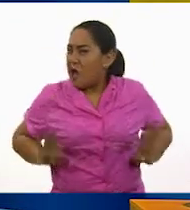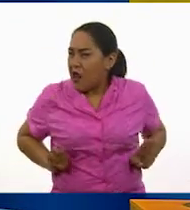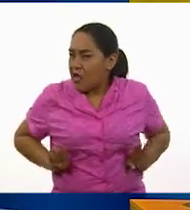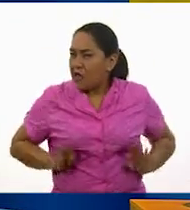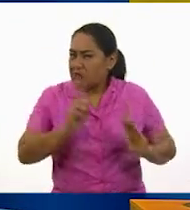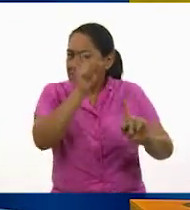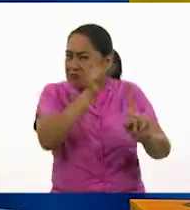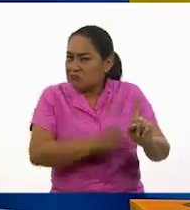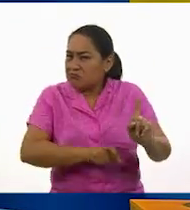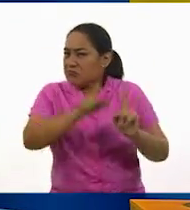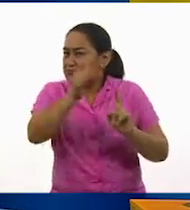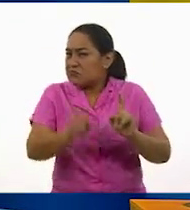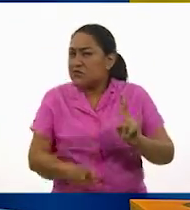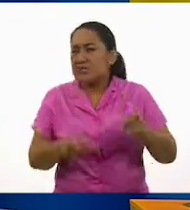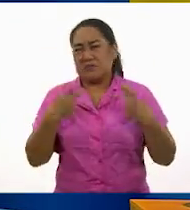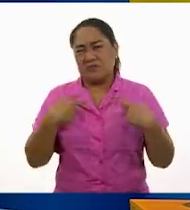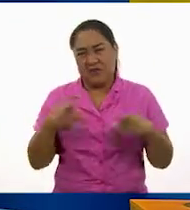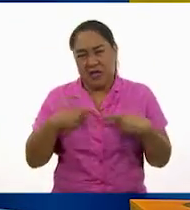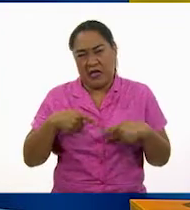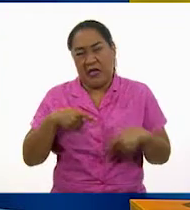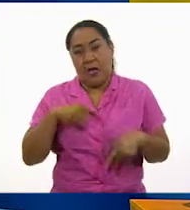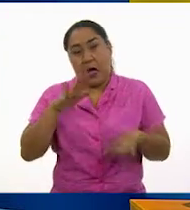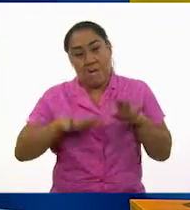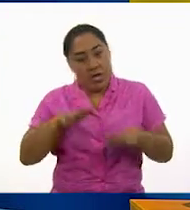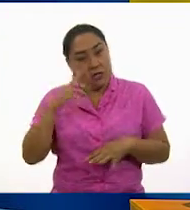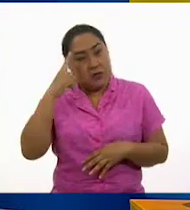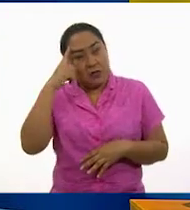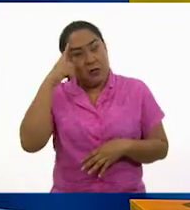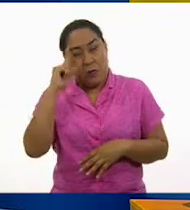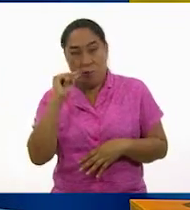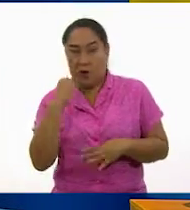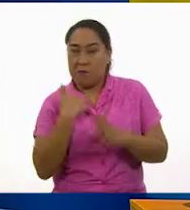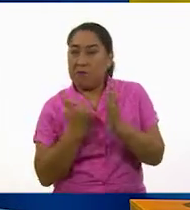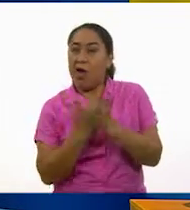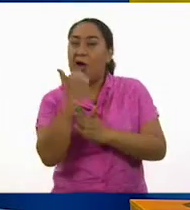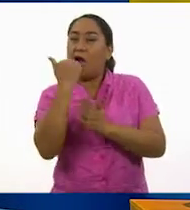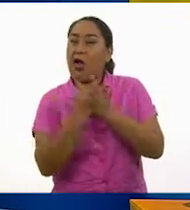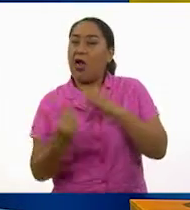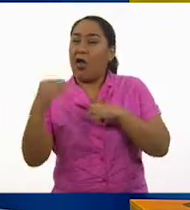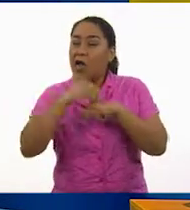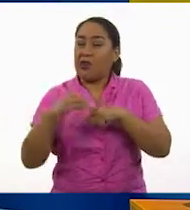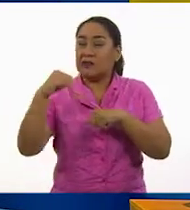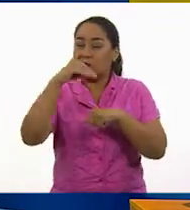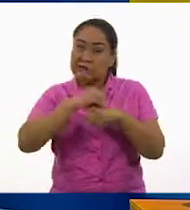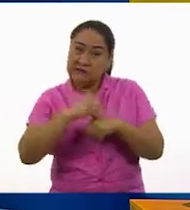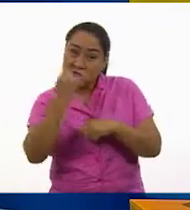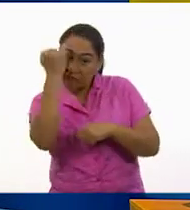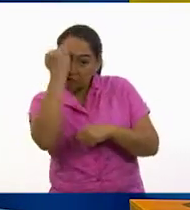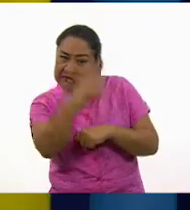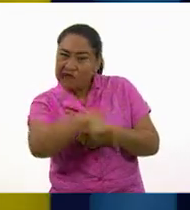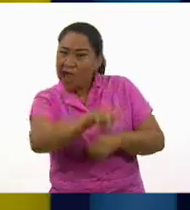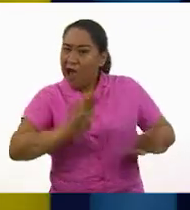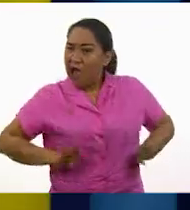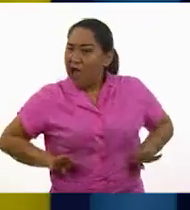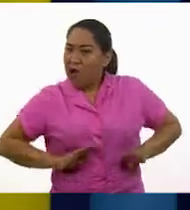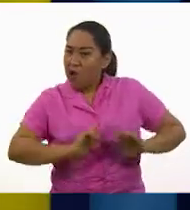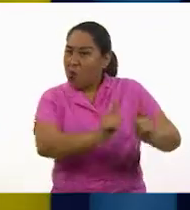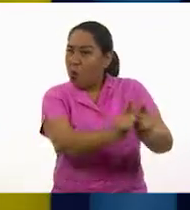persona. Exagerando un rasgo que se cree que tiene por pertenecer a un grupo.